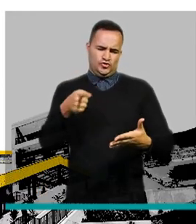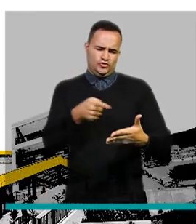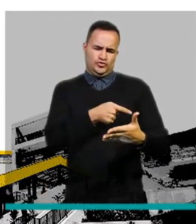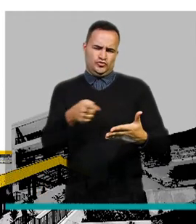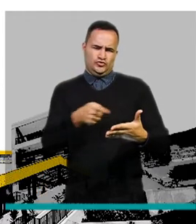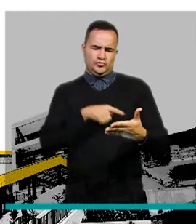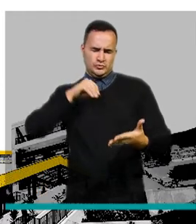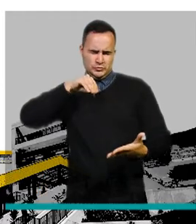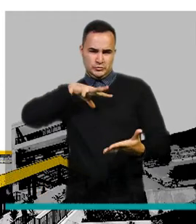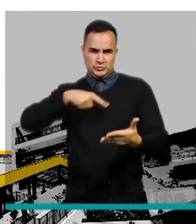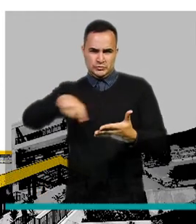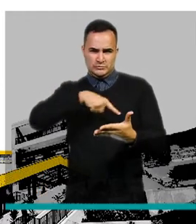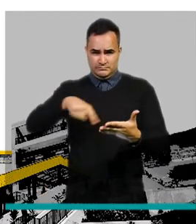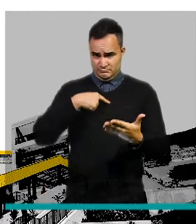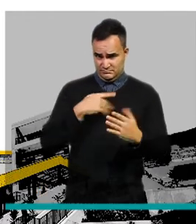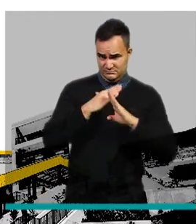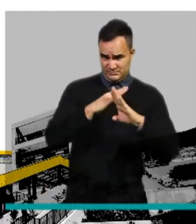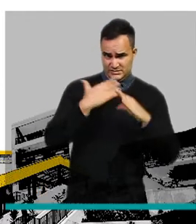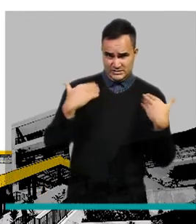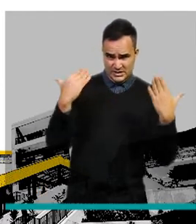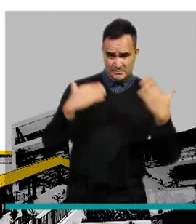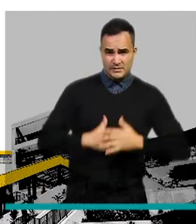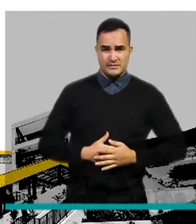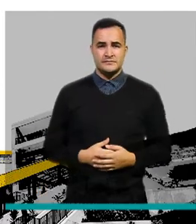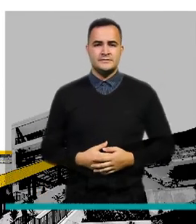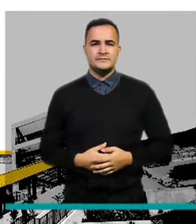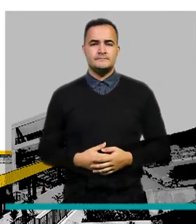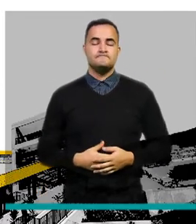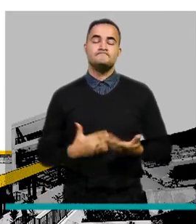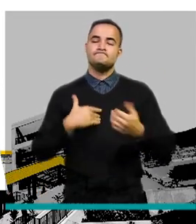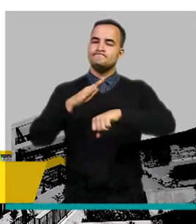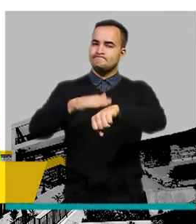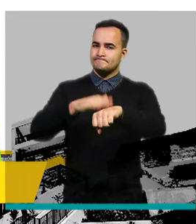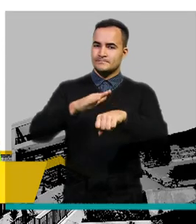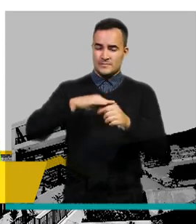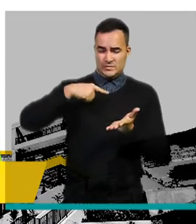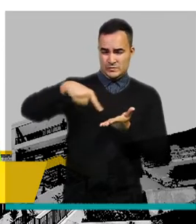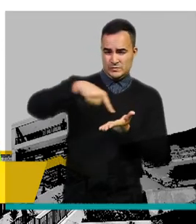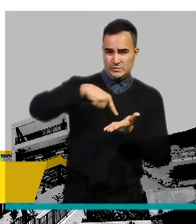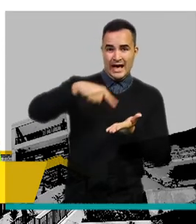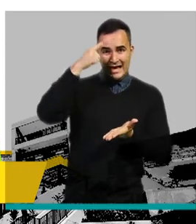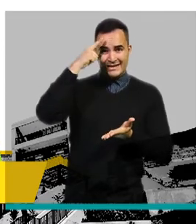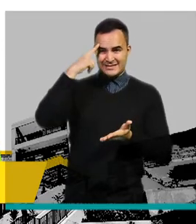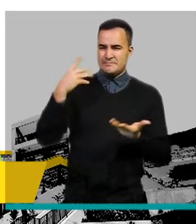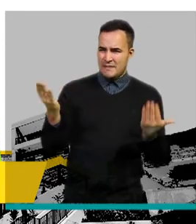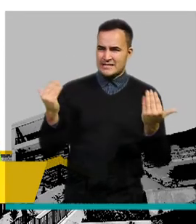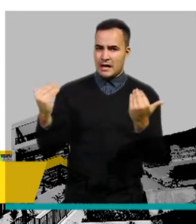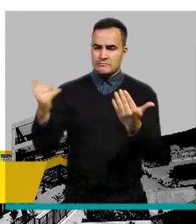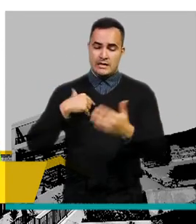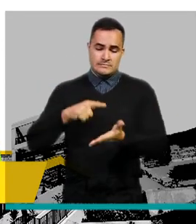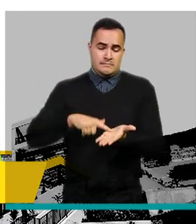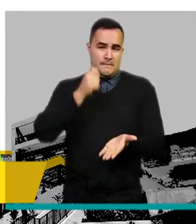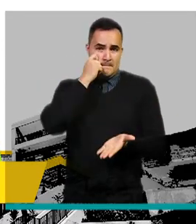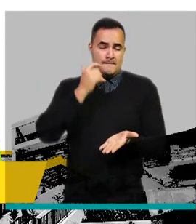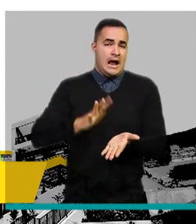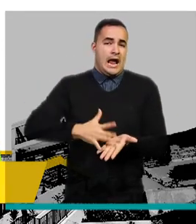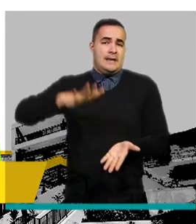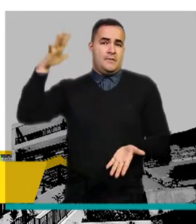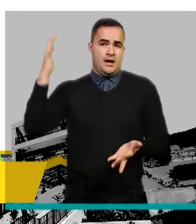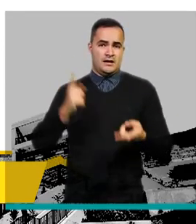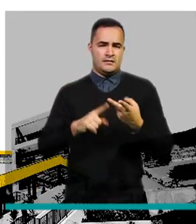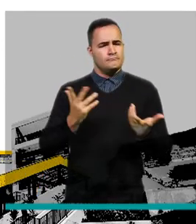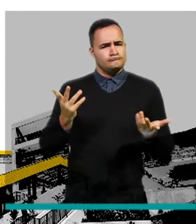bloquea el virus y desinfecta las manos. Recordemos que estas irradiaciones pueden ocasionar quemaduras en la piel.